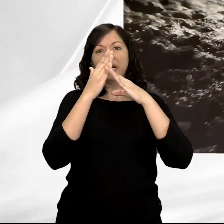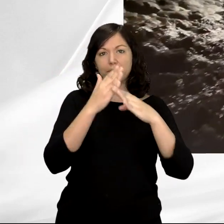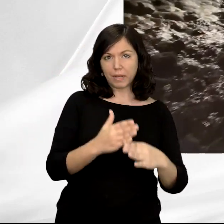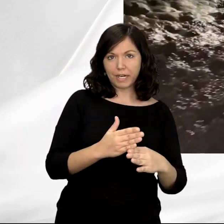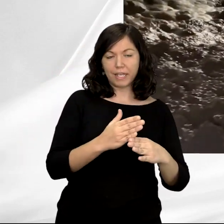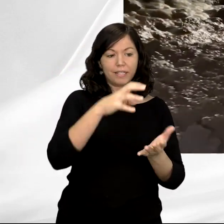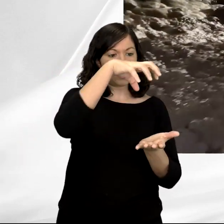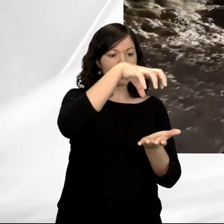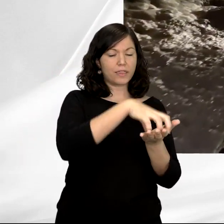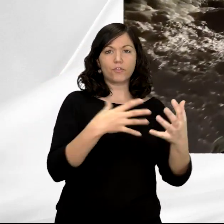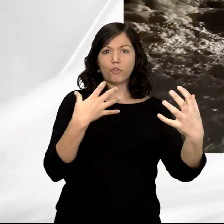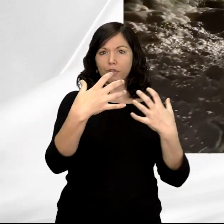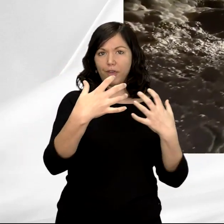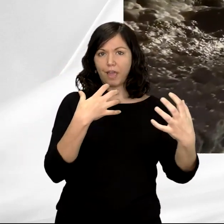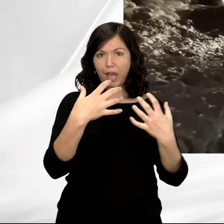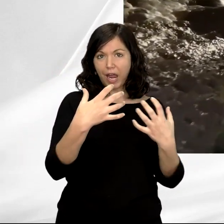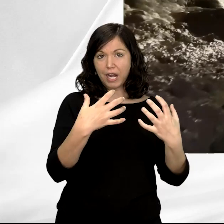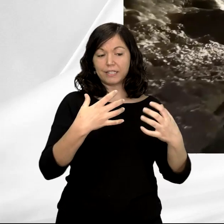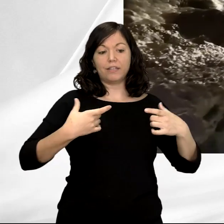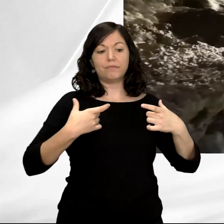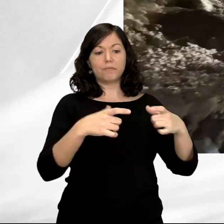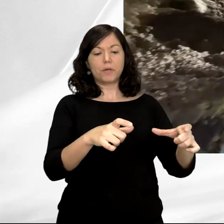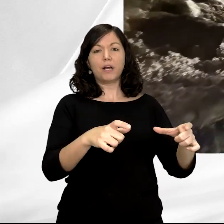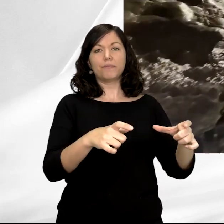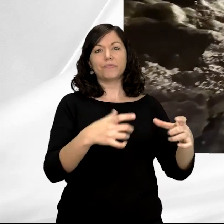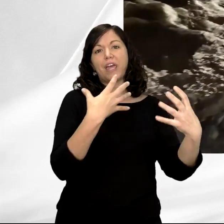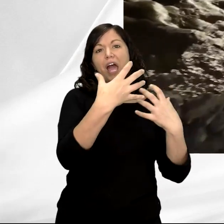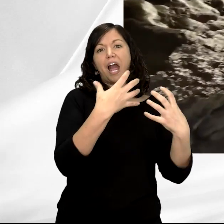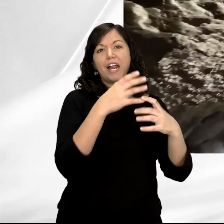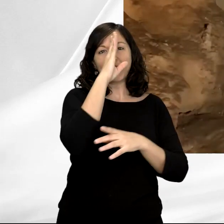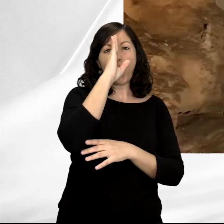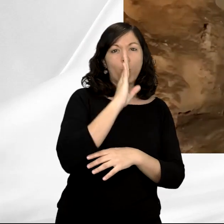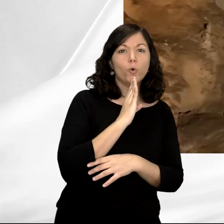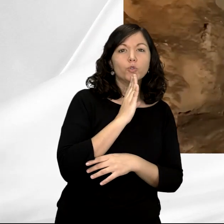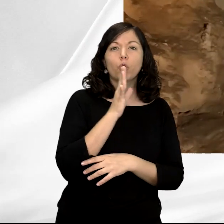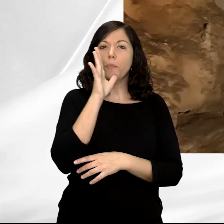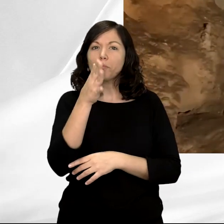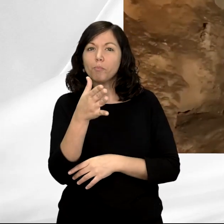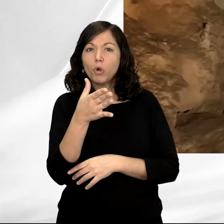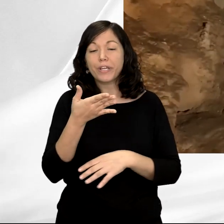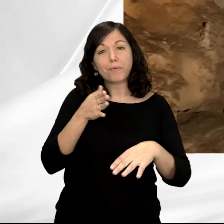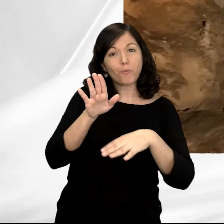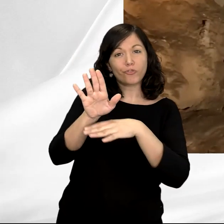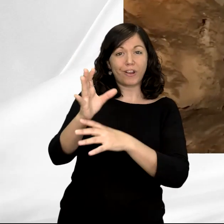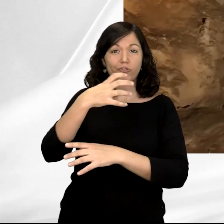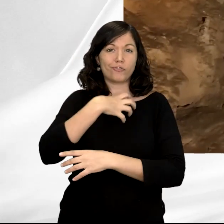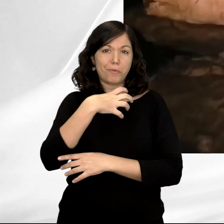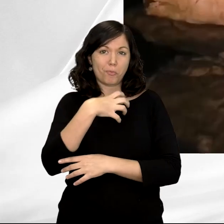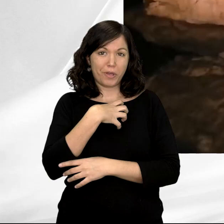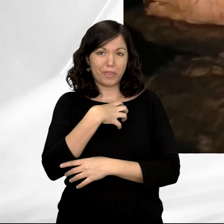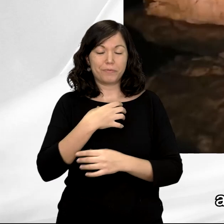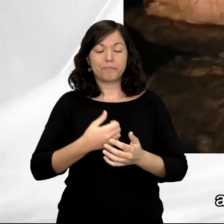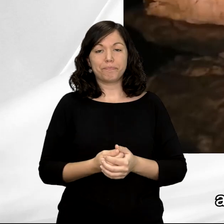Bustillo, dentro de la sección que denominamos el Arte Oculto de Tito Bustillo, porque son espacios que no se podrán mostrar al público.